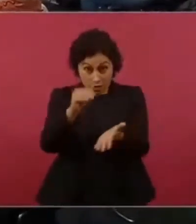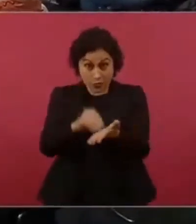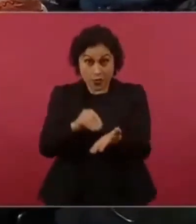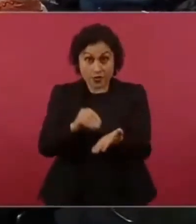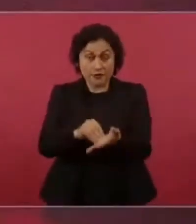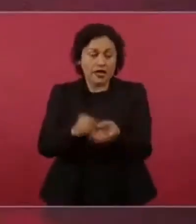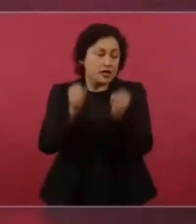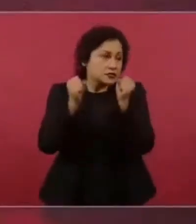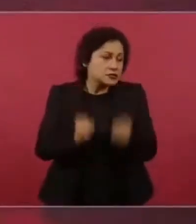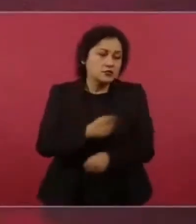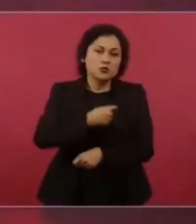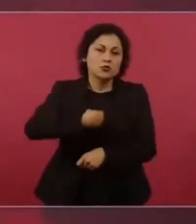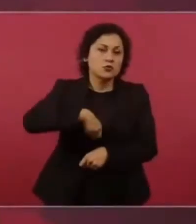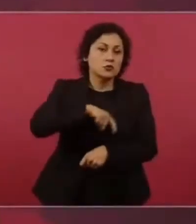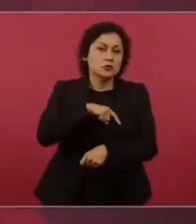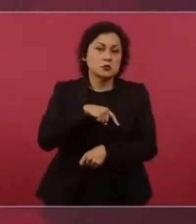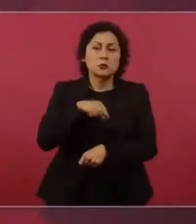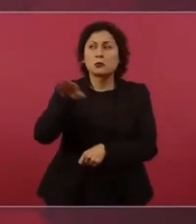generando